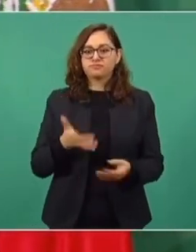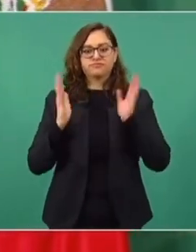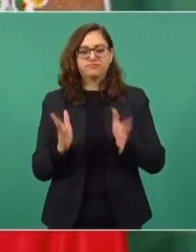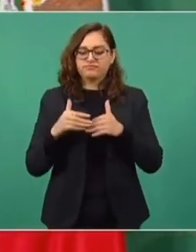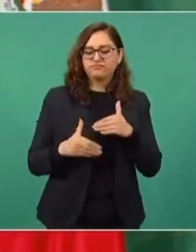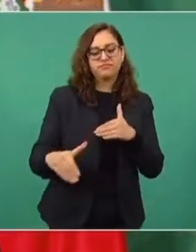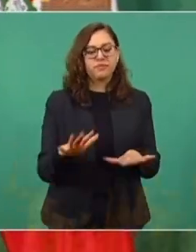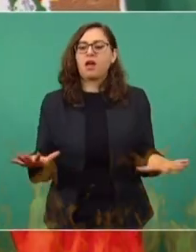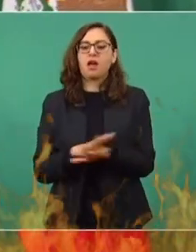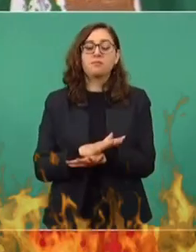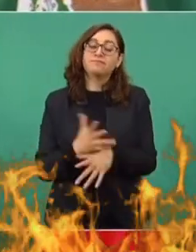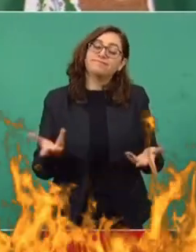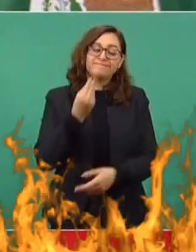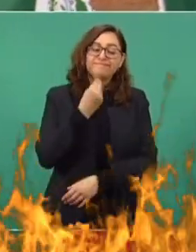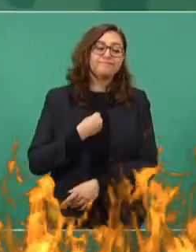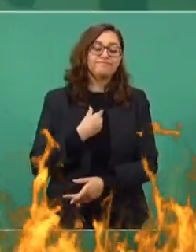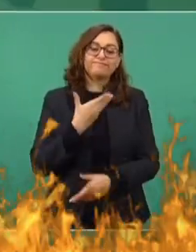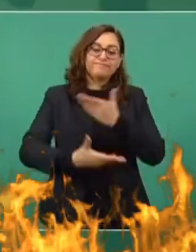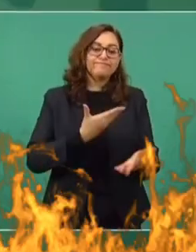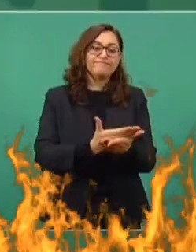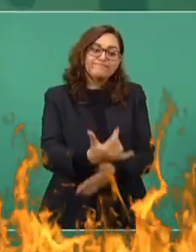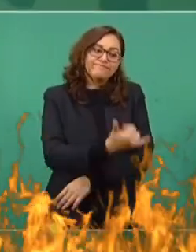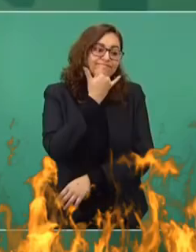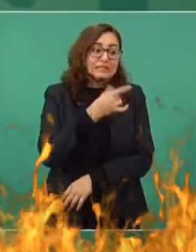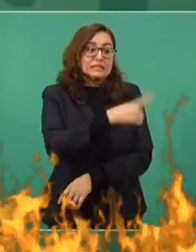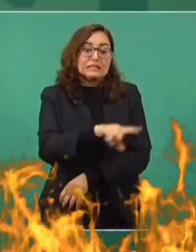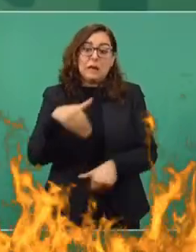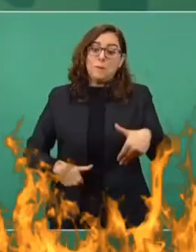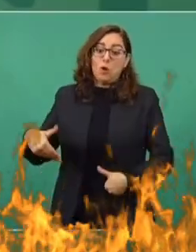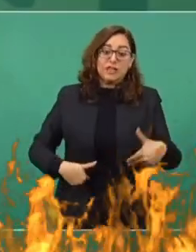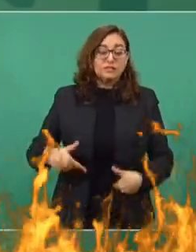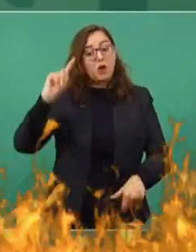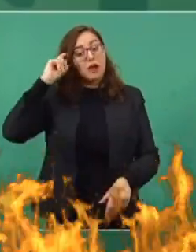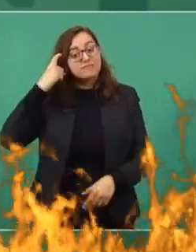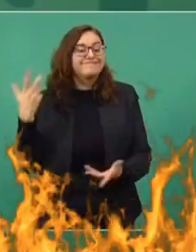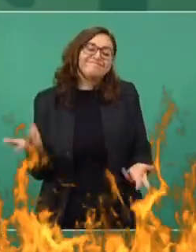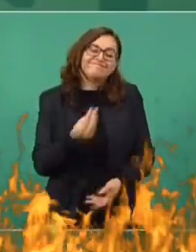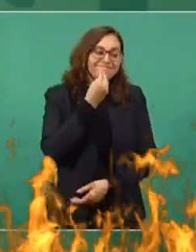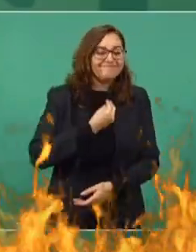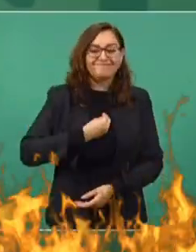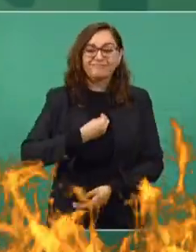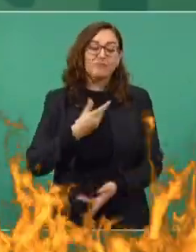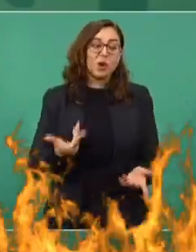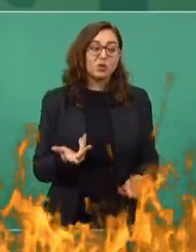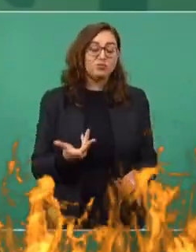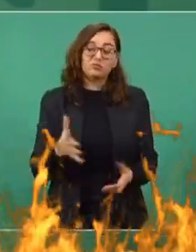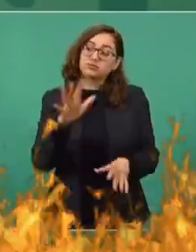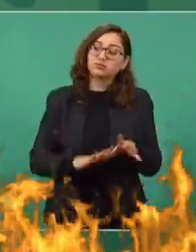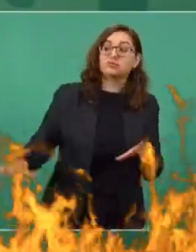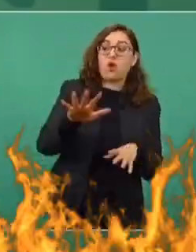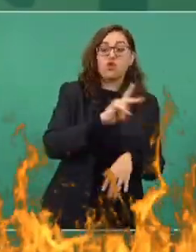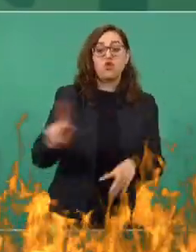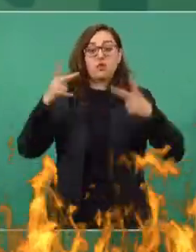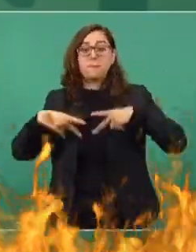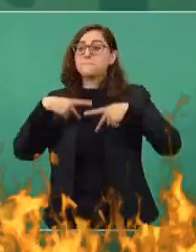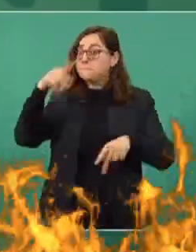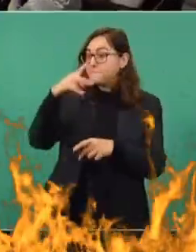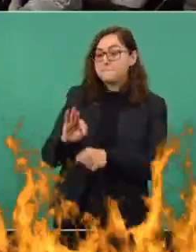Y ni modo, ofrecemos disculpas por las molestias que ocasiona la transformación. Pero esto es por el bien de todos.